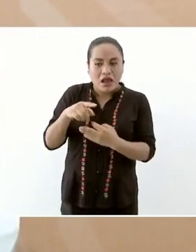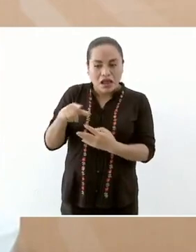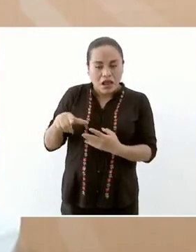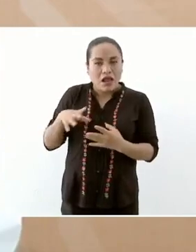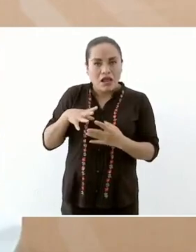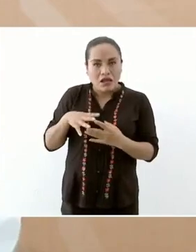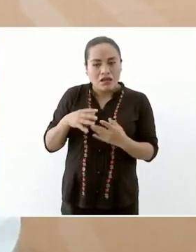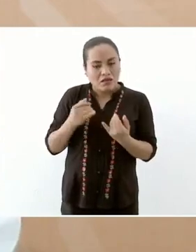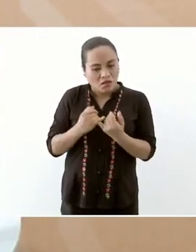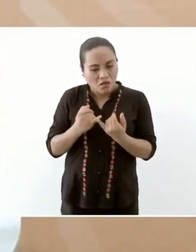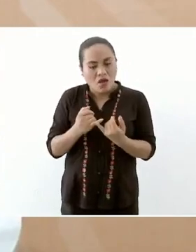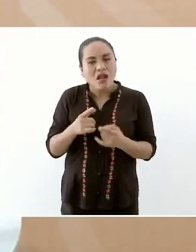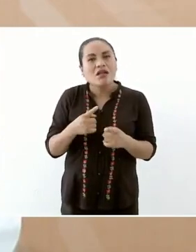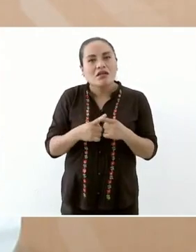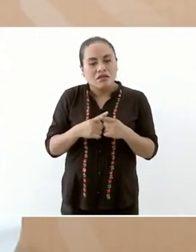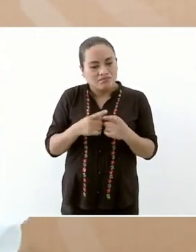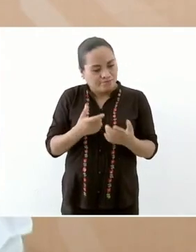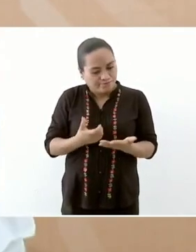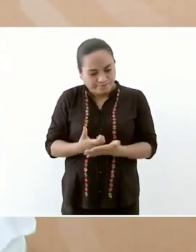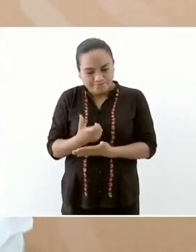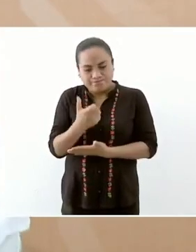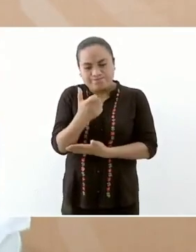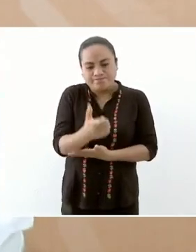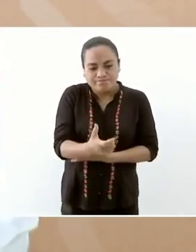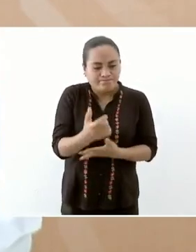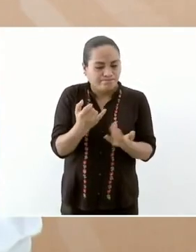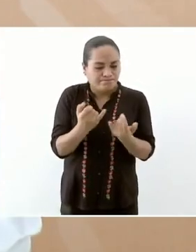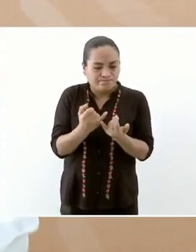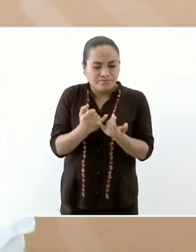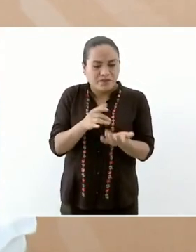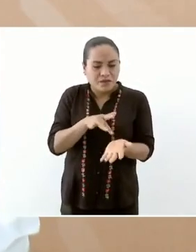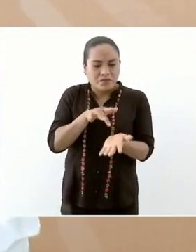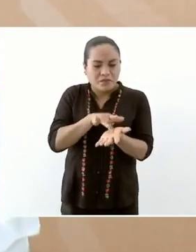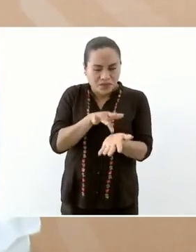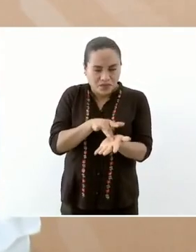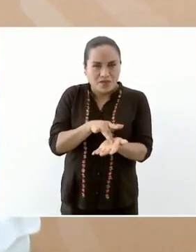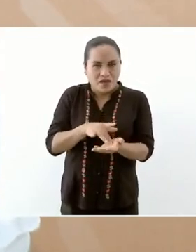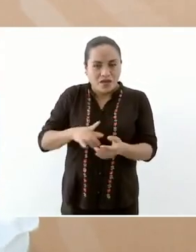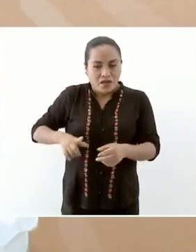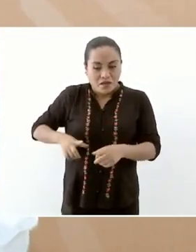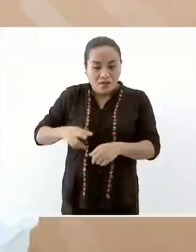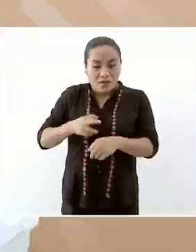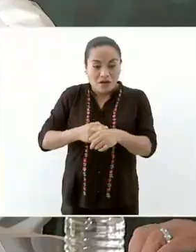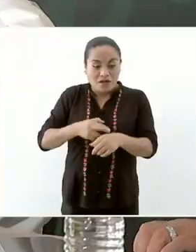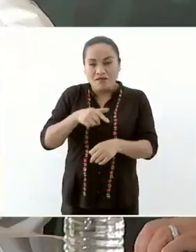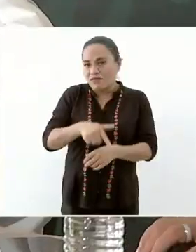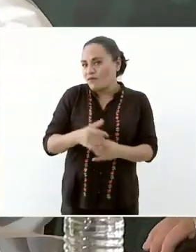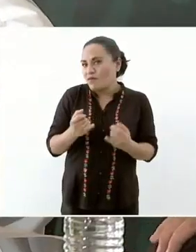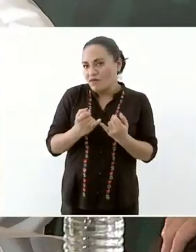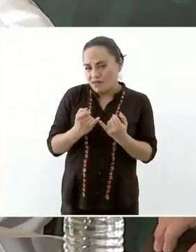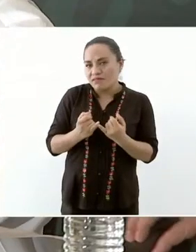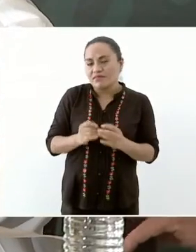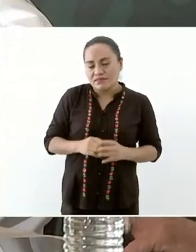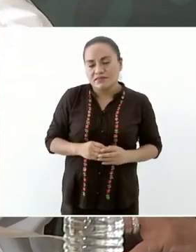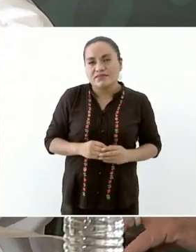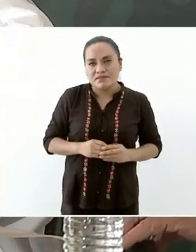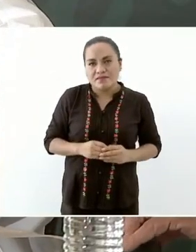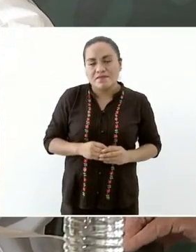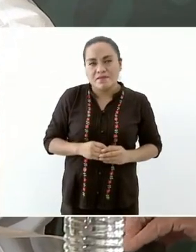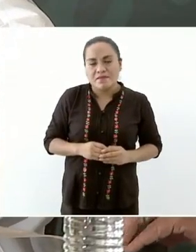el gobierno estatal entonces me lo iban a reclamar los gobernadores de que cómo